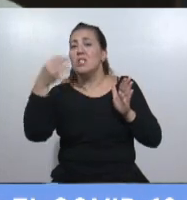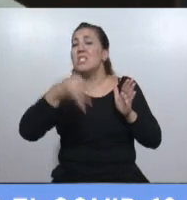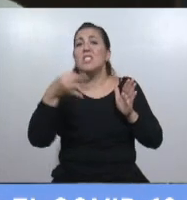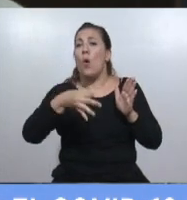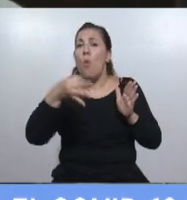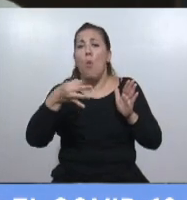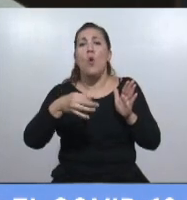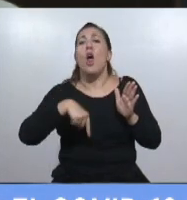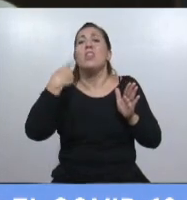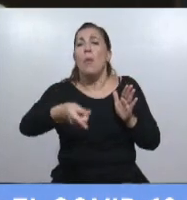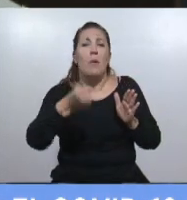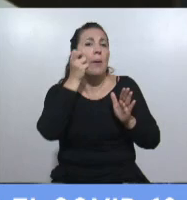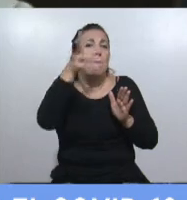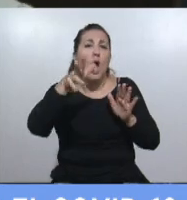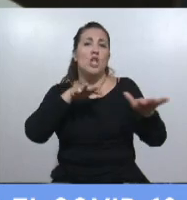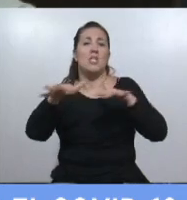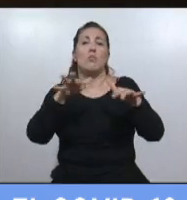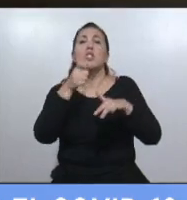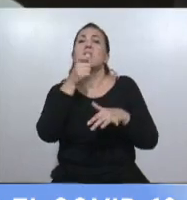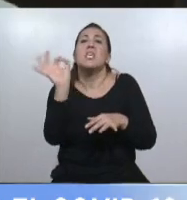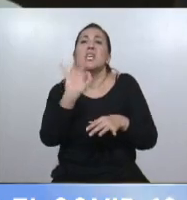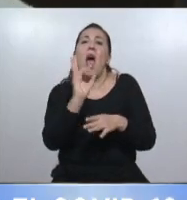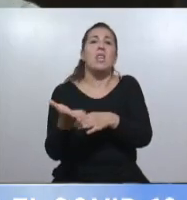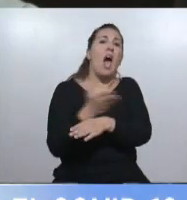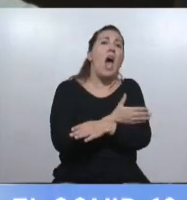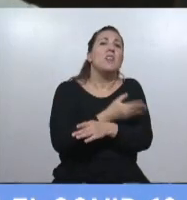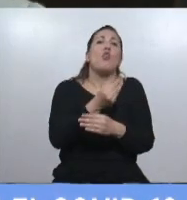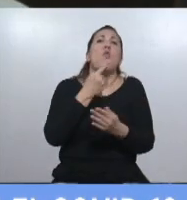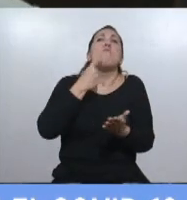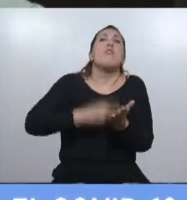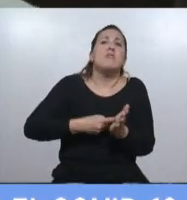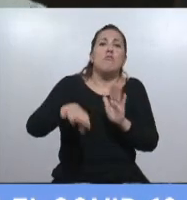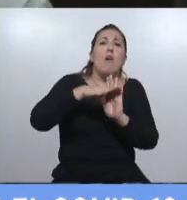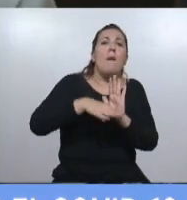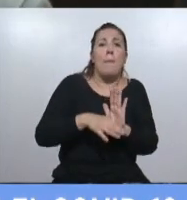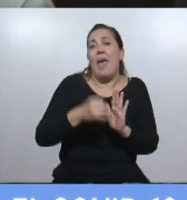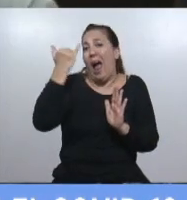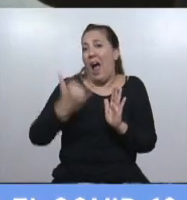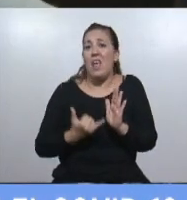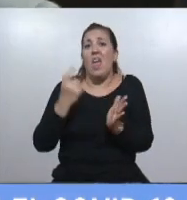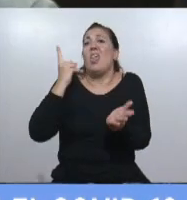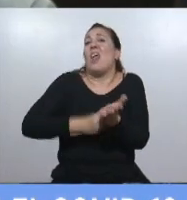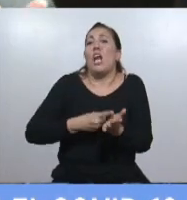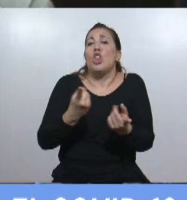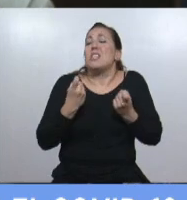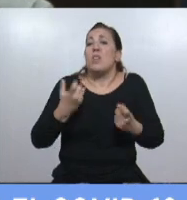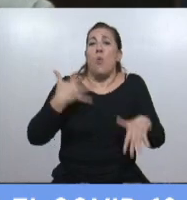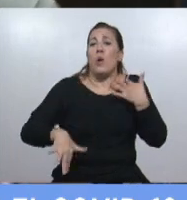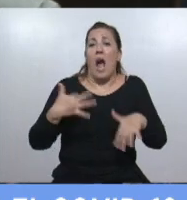empeorado mucho la situación si no se hubieran tomado las medidas que se tomaron, validadas por un decreto de necesidad de urgencia, que es una norma